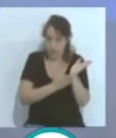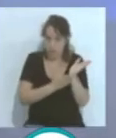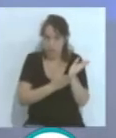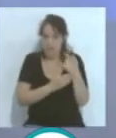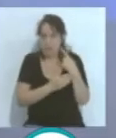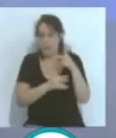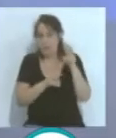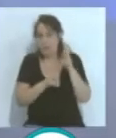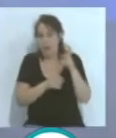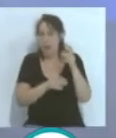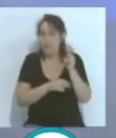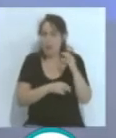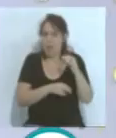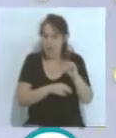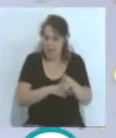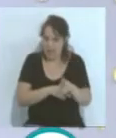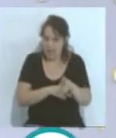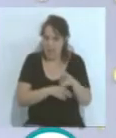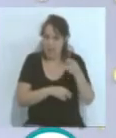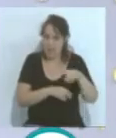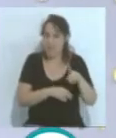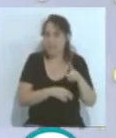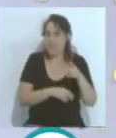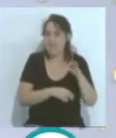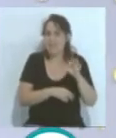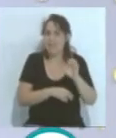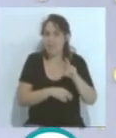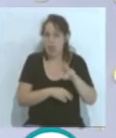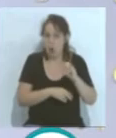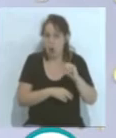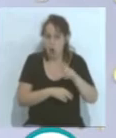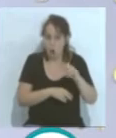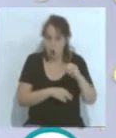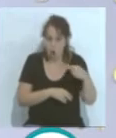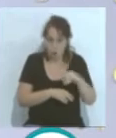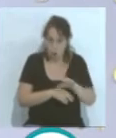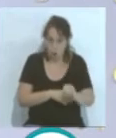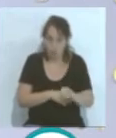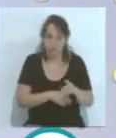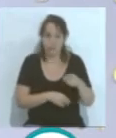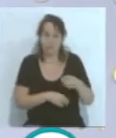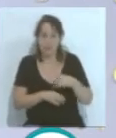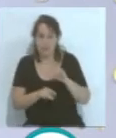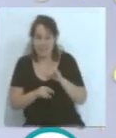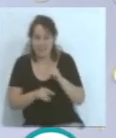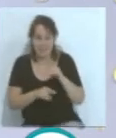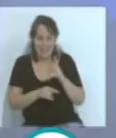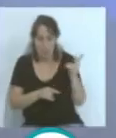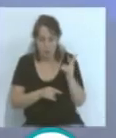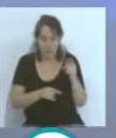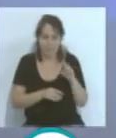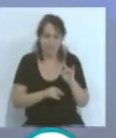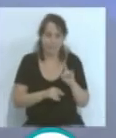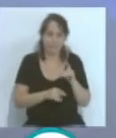serológico y el PCR, ¿no son? Sí. Y mira que llevamos tiempo con las nomenclaturas. final, acaba liándote, pero sí son esos dos. Son